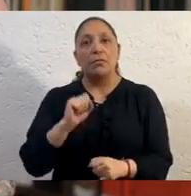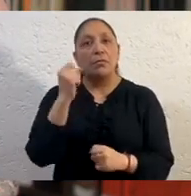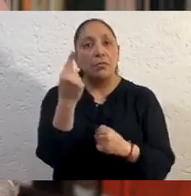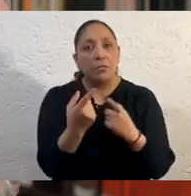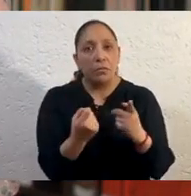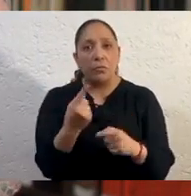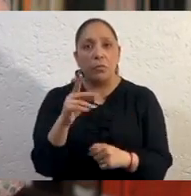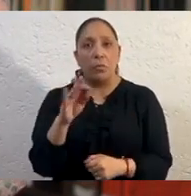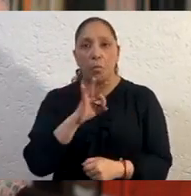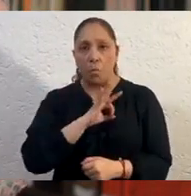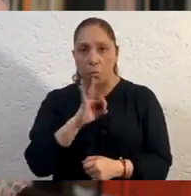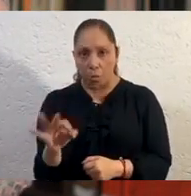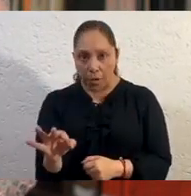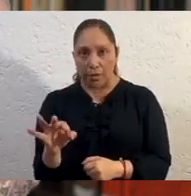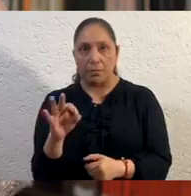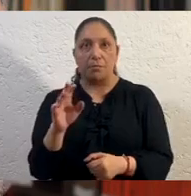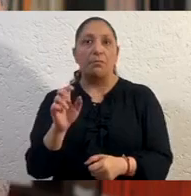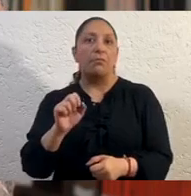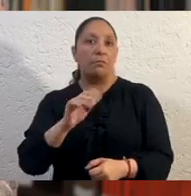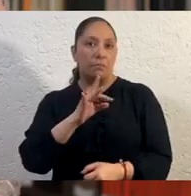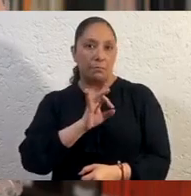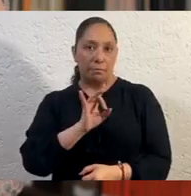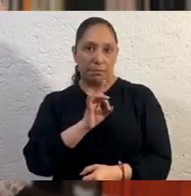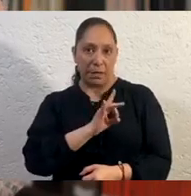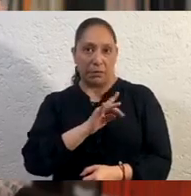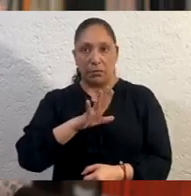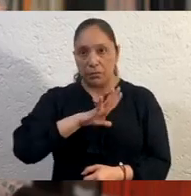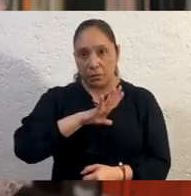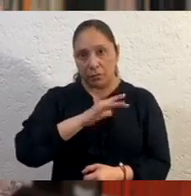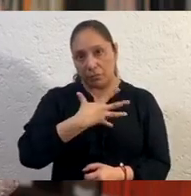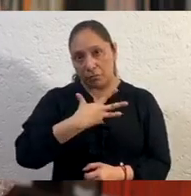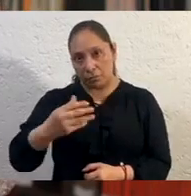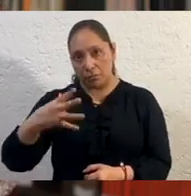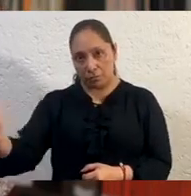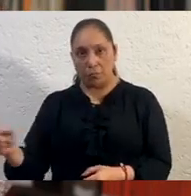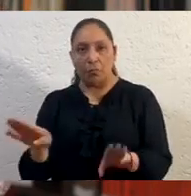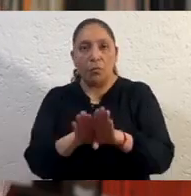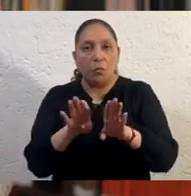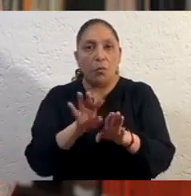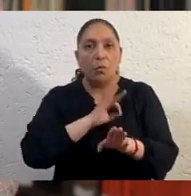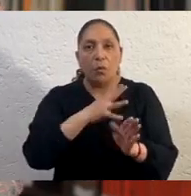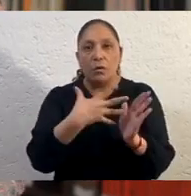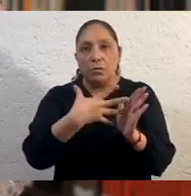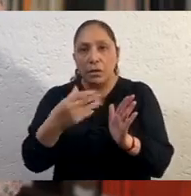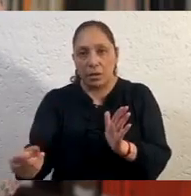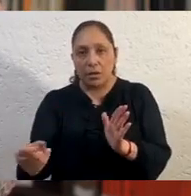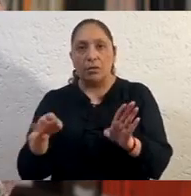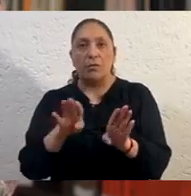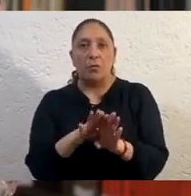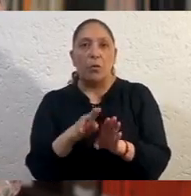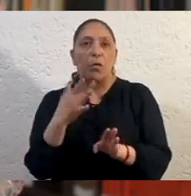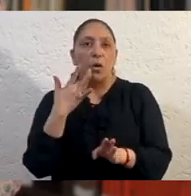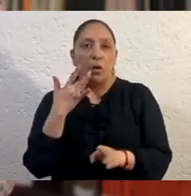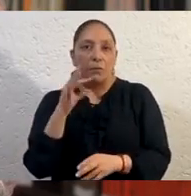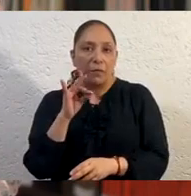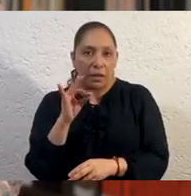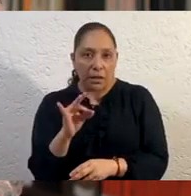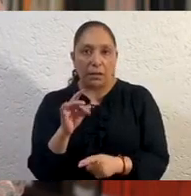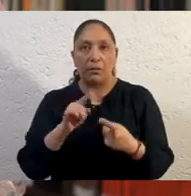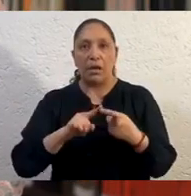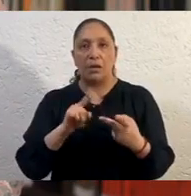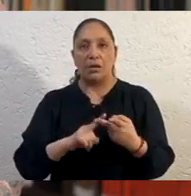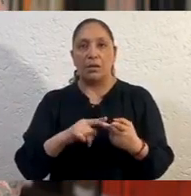ello son transmisoras del mismo. ¿Cómo se contagia? A través de los fluidos de la boca, como la saliva y